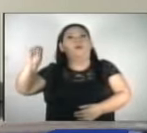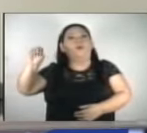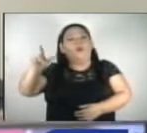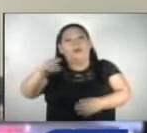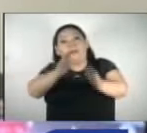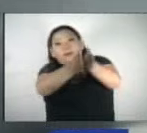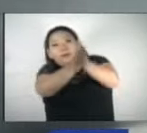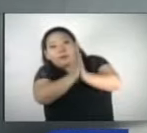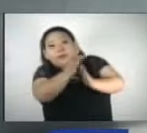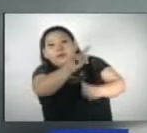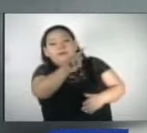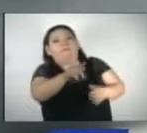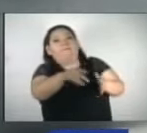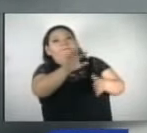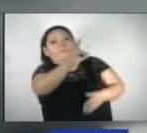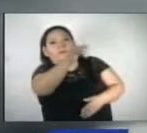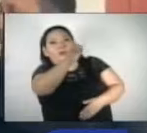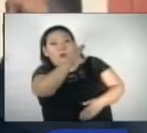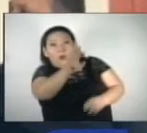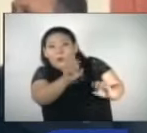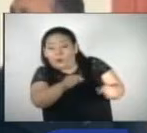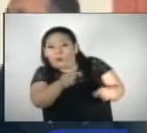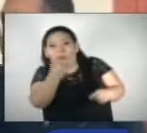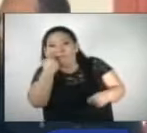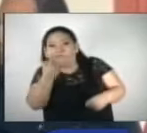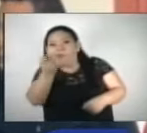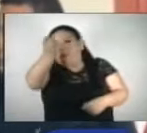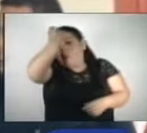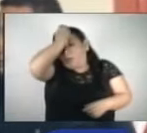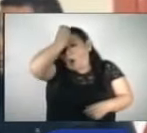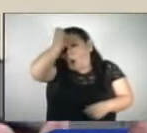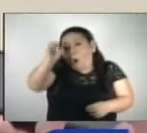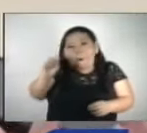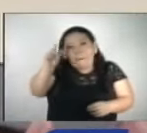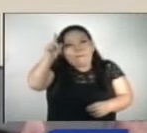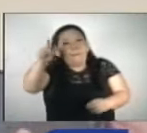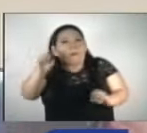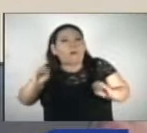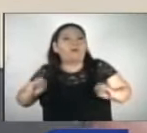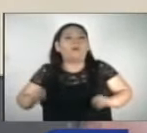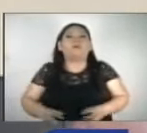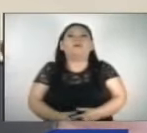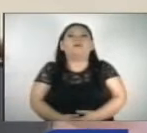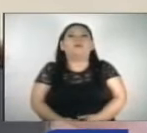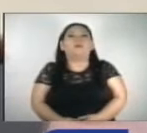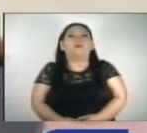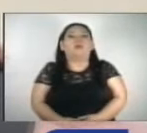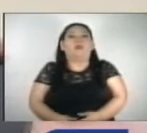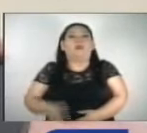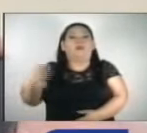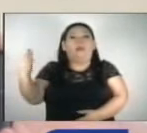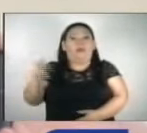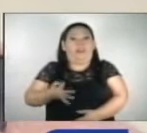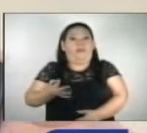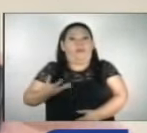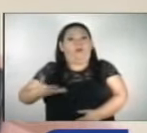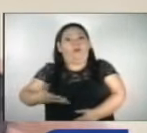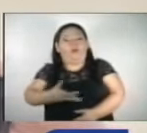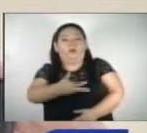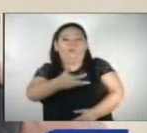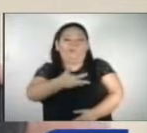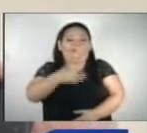Fiscalía General de la República, para determinar si los errores fueron intencionados. Tiene que ser muy prudente uno en este momento.